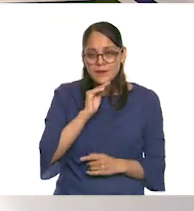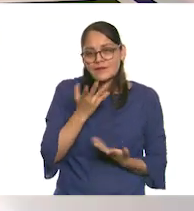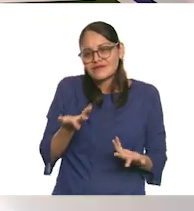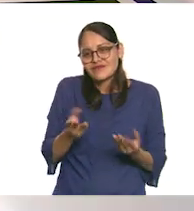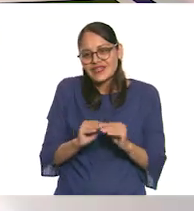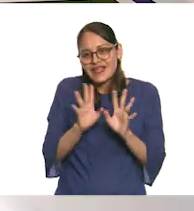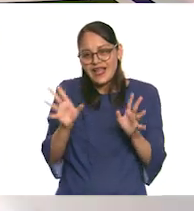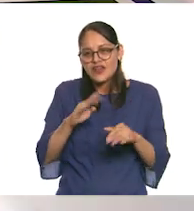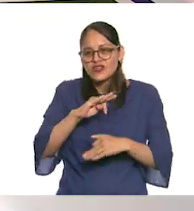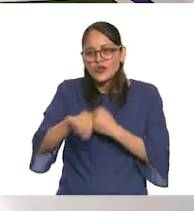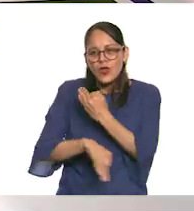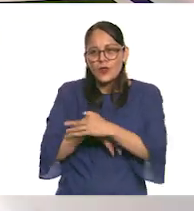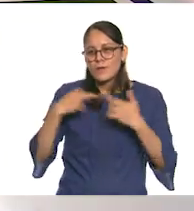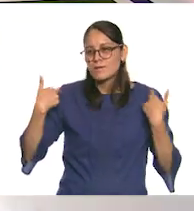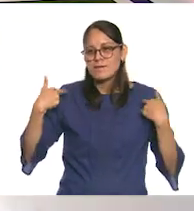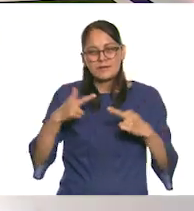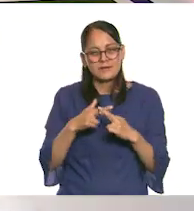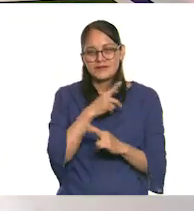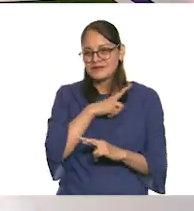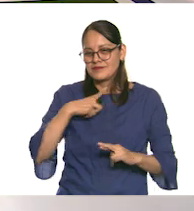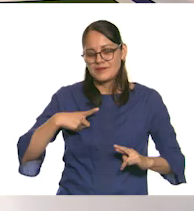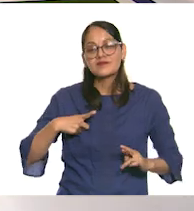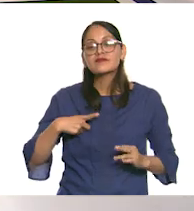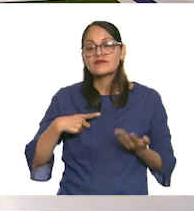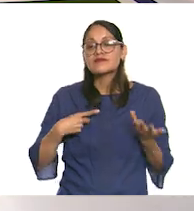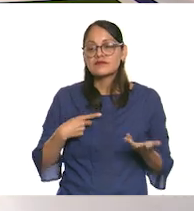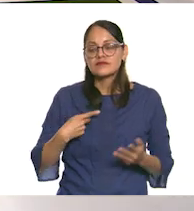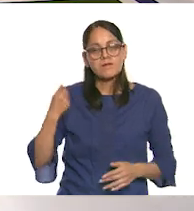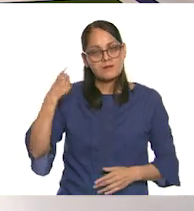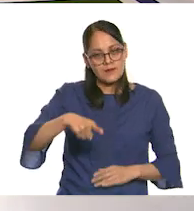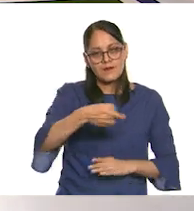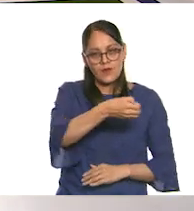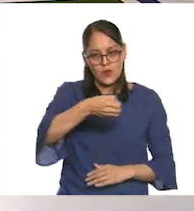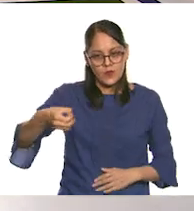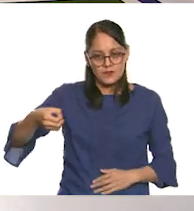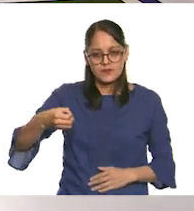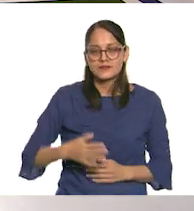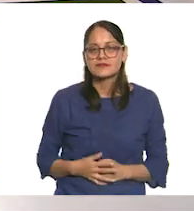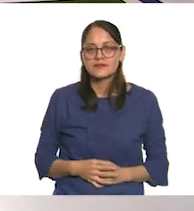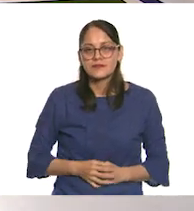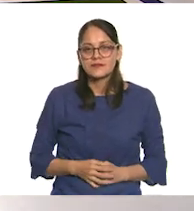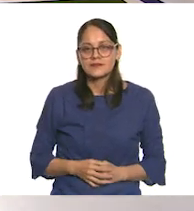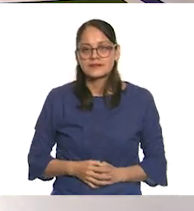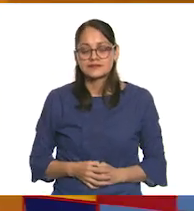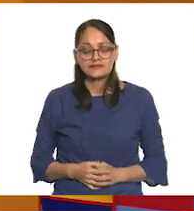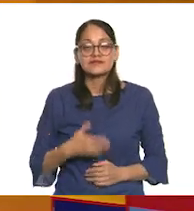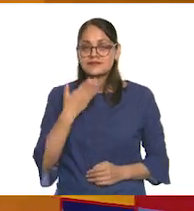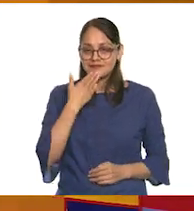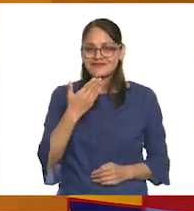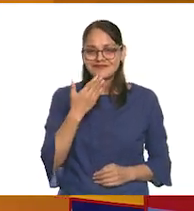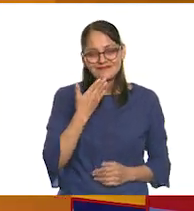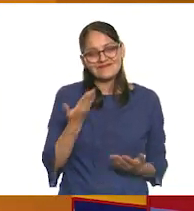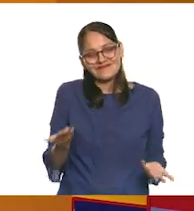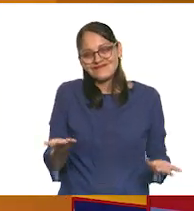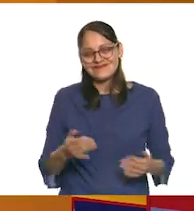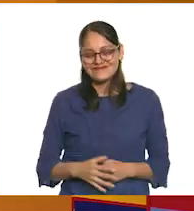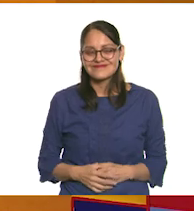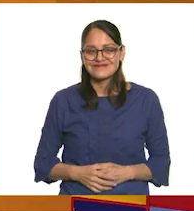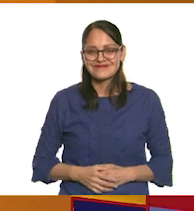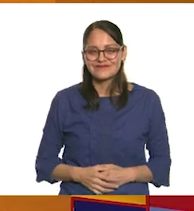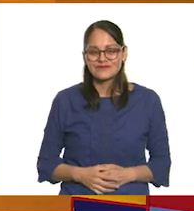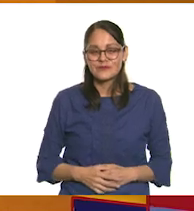cualquier maestro tiene que hacer en la escuela, que es poner orden con los alumnos. Muy bien, Eric. Sí, fue